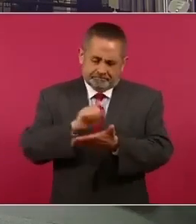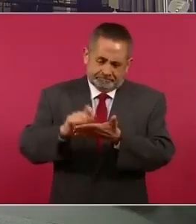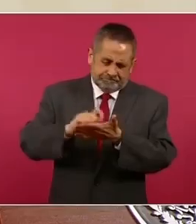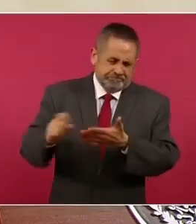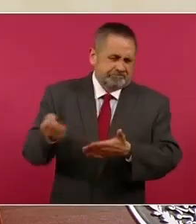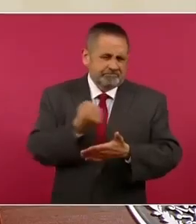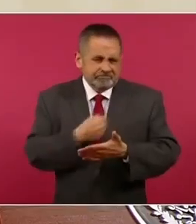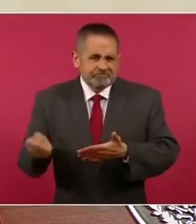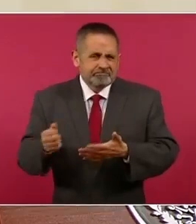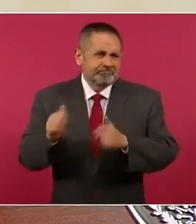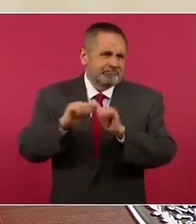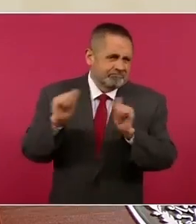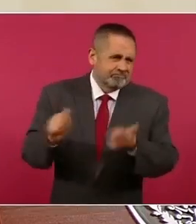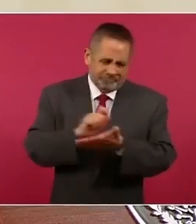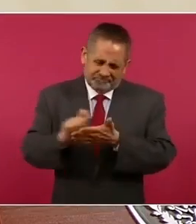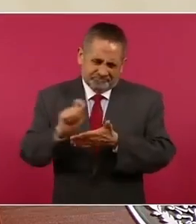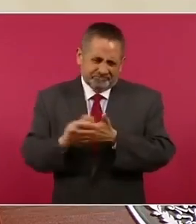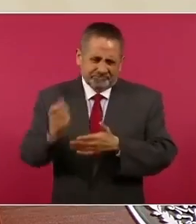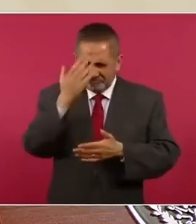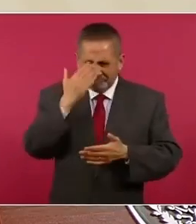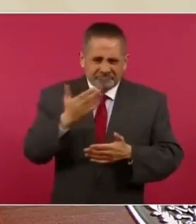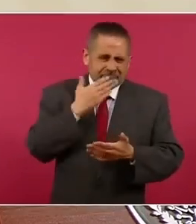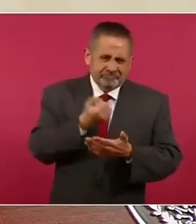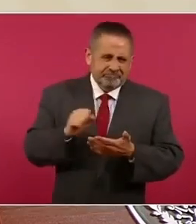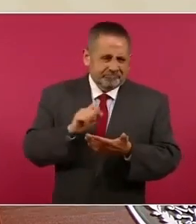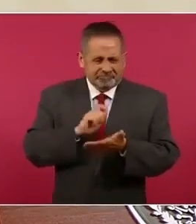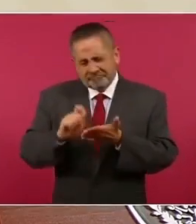artistas hacen cosas